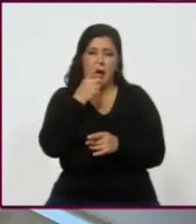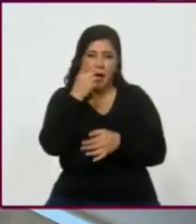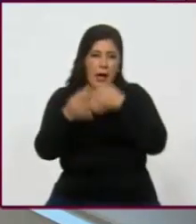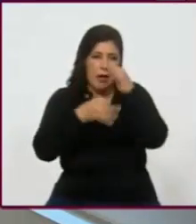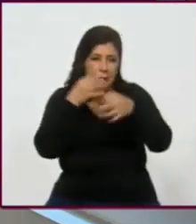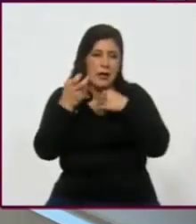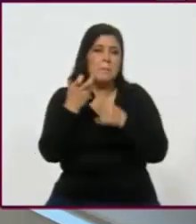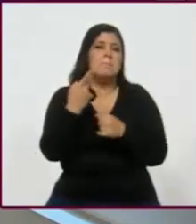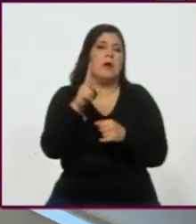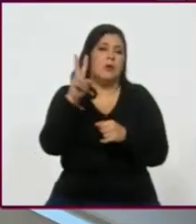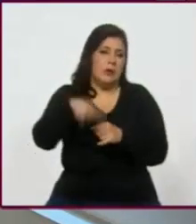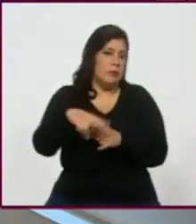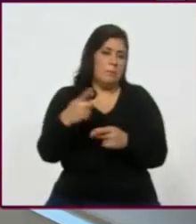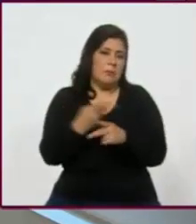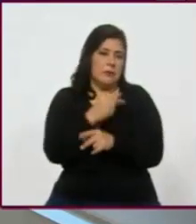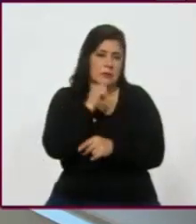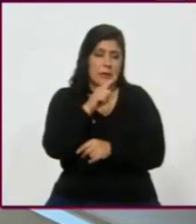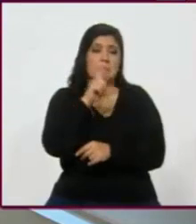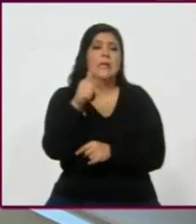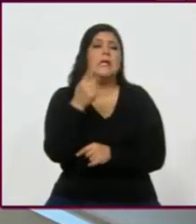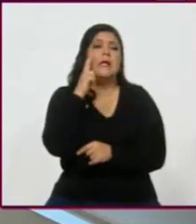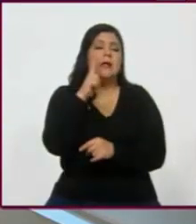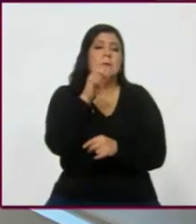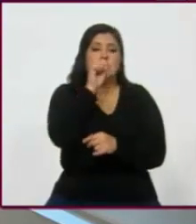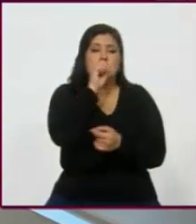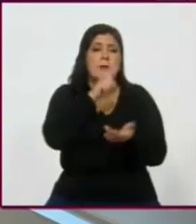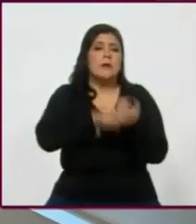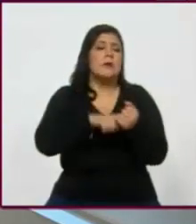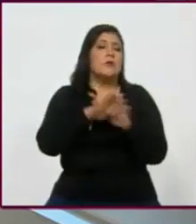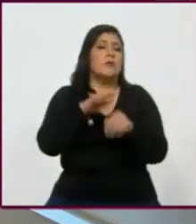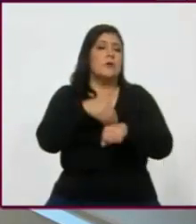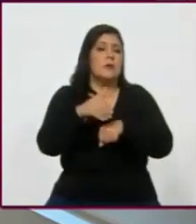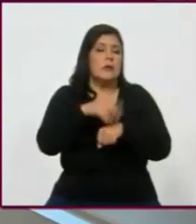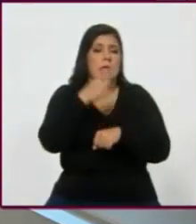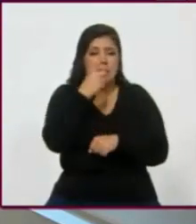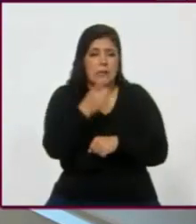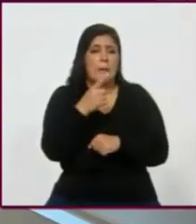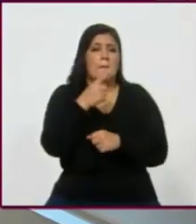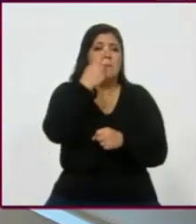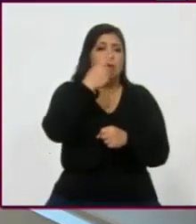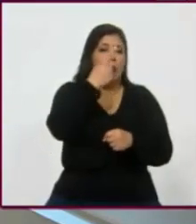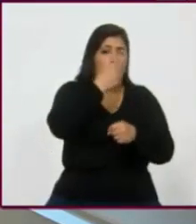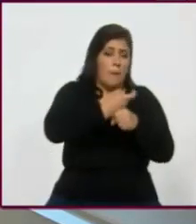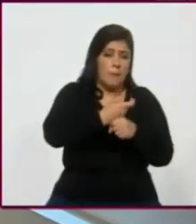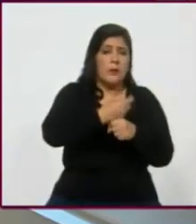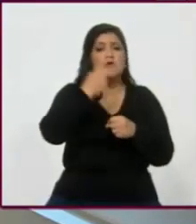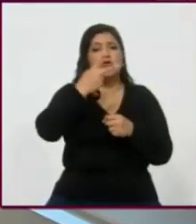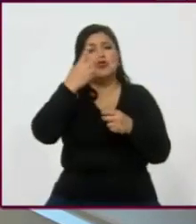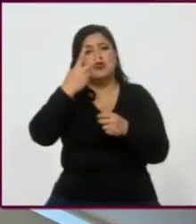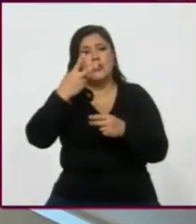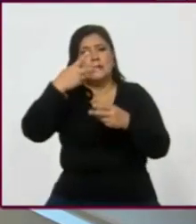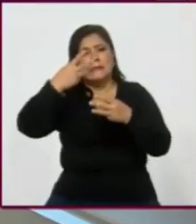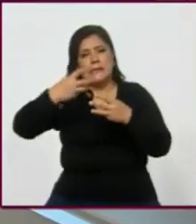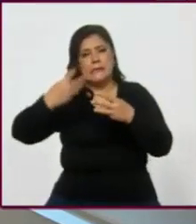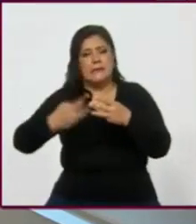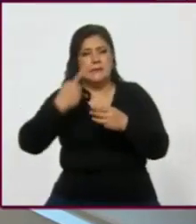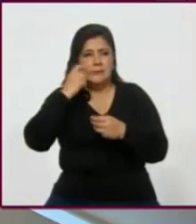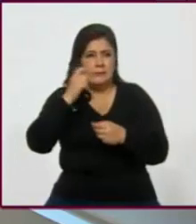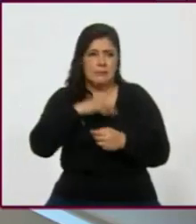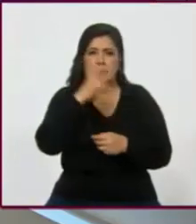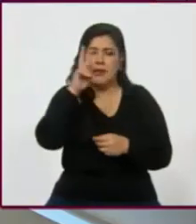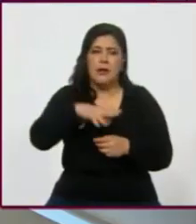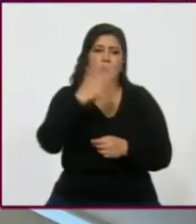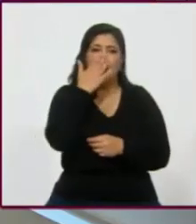estos números es básicamente que tuviste un primero y dos terceros, ¿no? Es decir, aquí, digamos, nunca hubo un